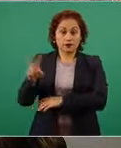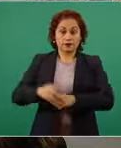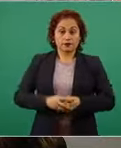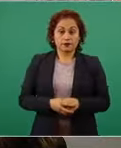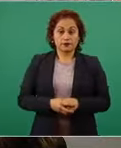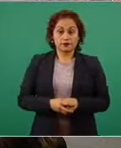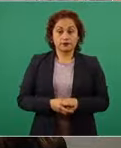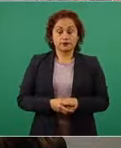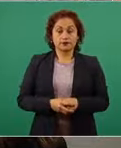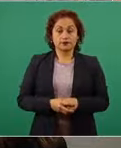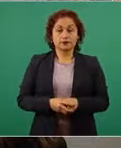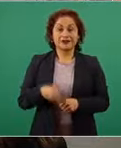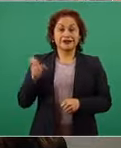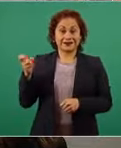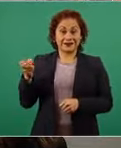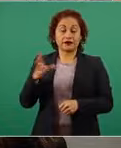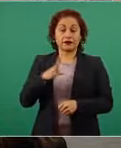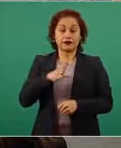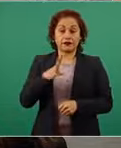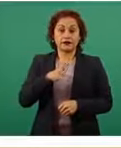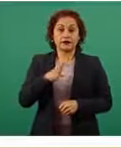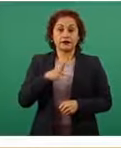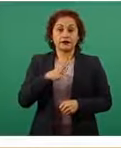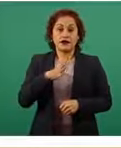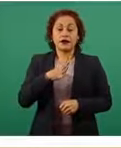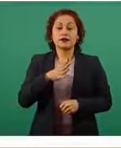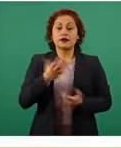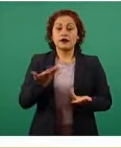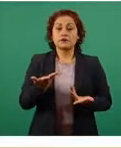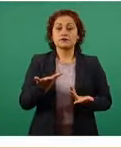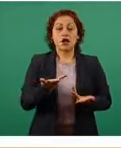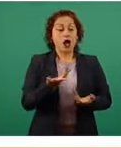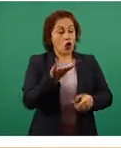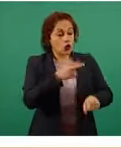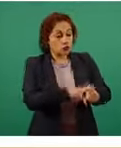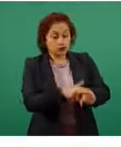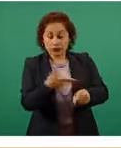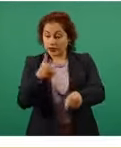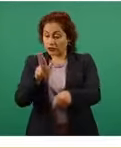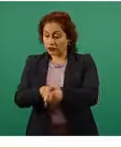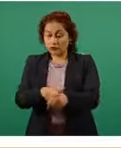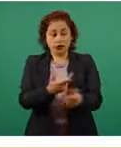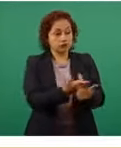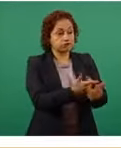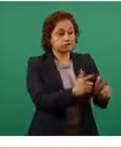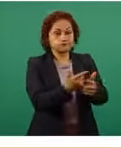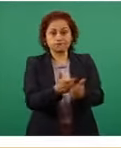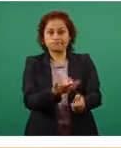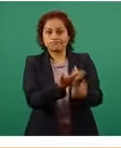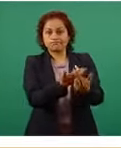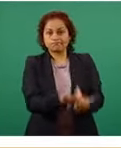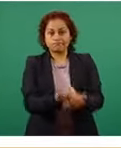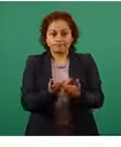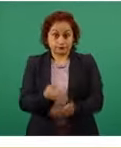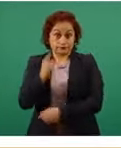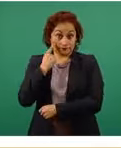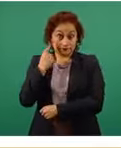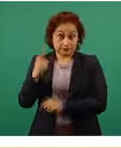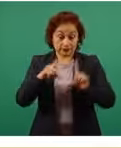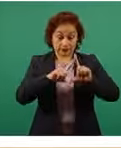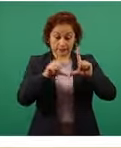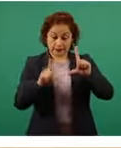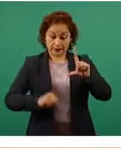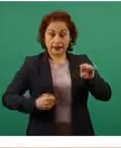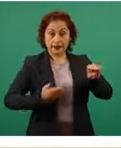indicamos la disponibilidad de camas para hospitalización general en nuestro país de los 32 estados,